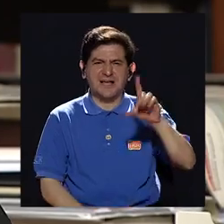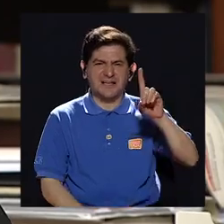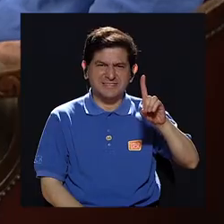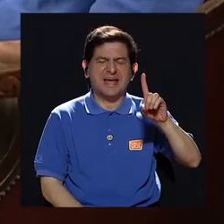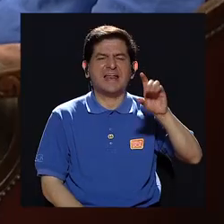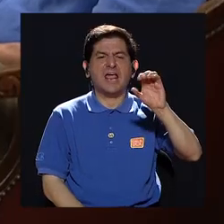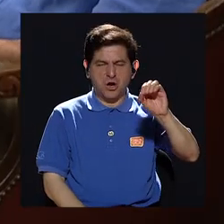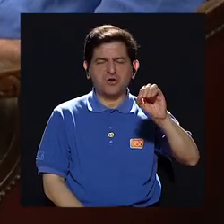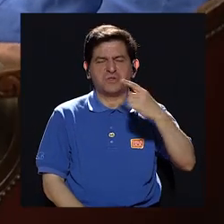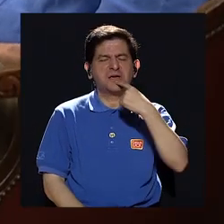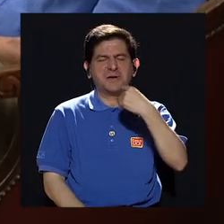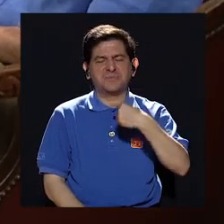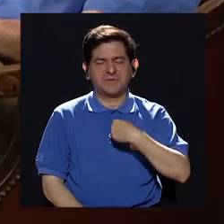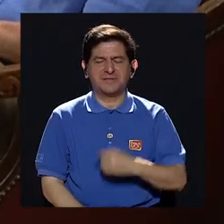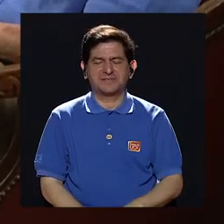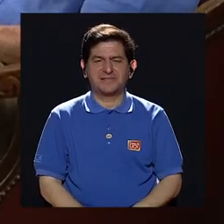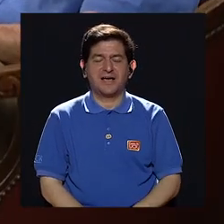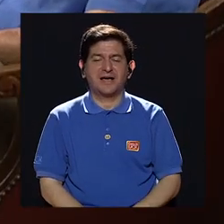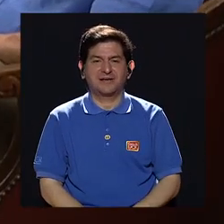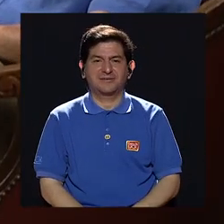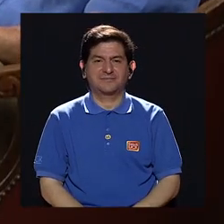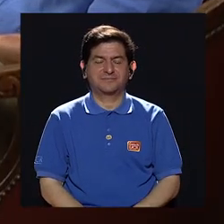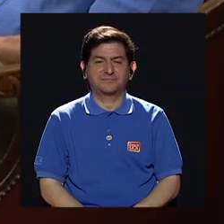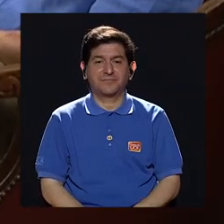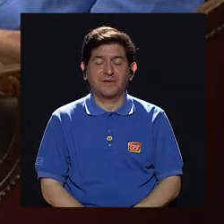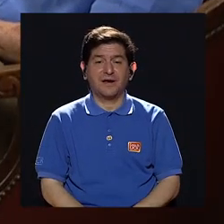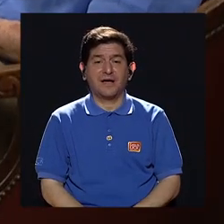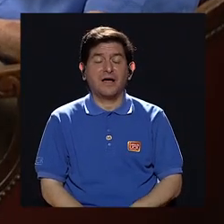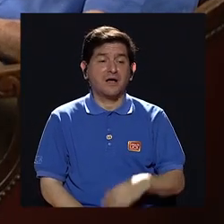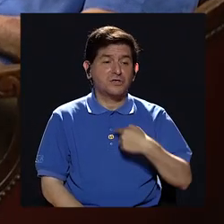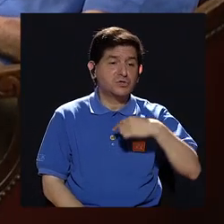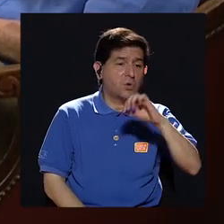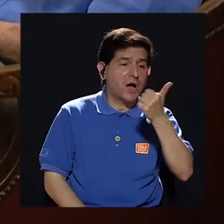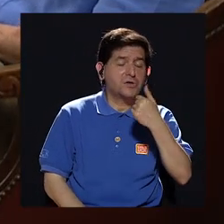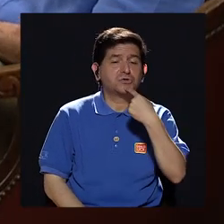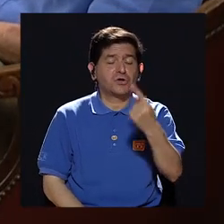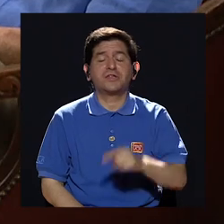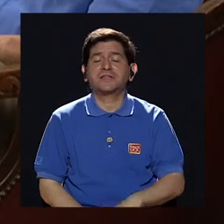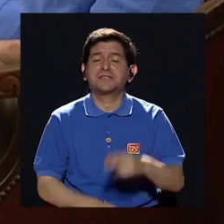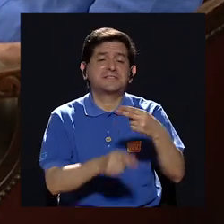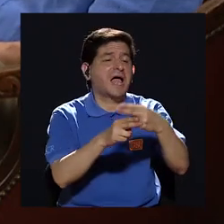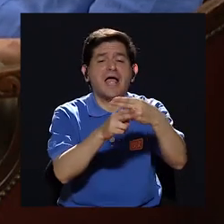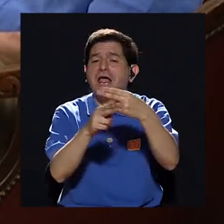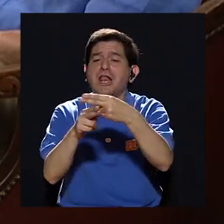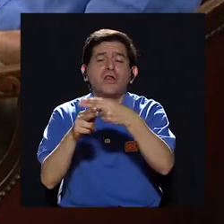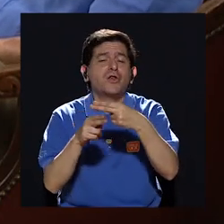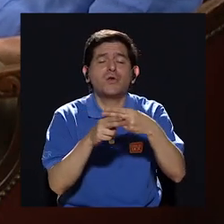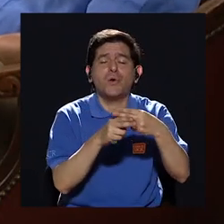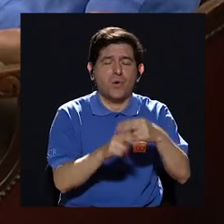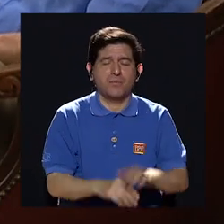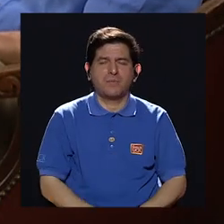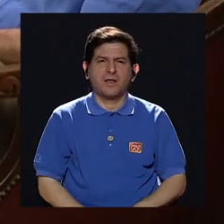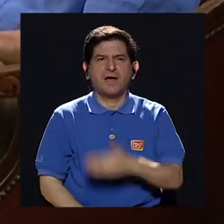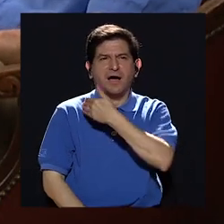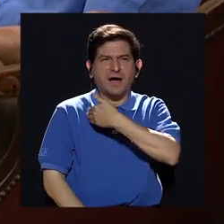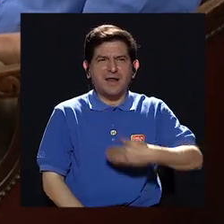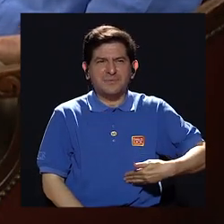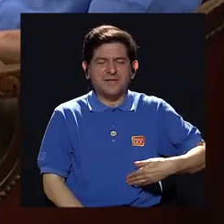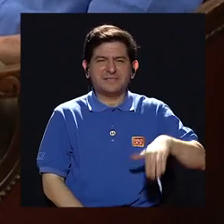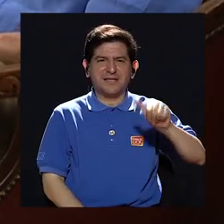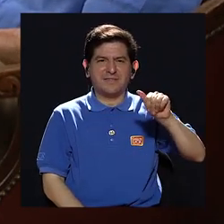si a mí me llamaban Oscar y yo a mi inicio también Vinicio al presidente Ascona si le decía